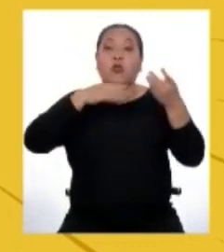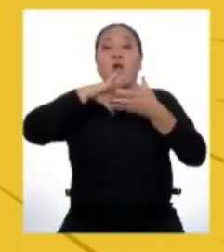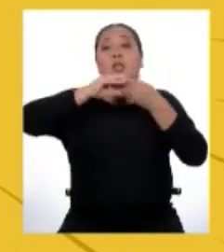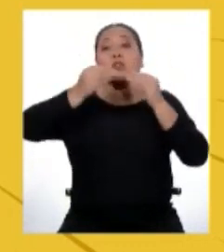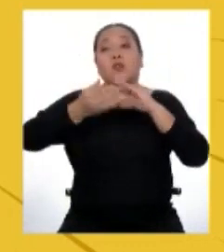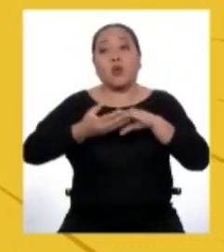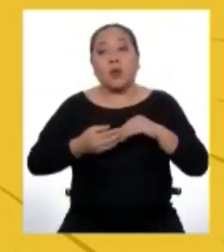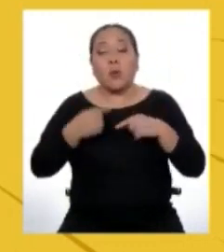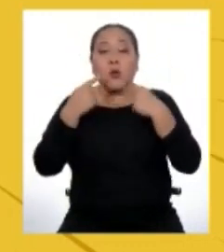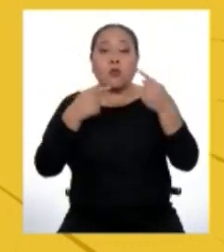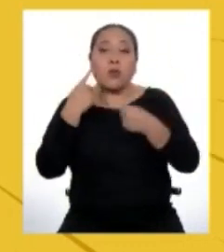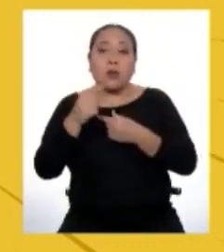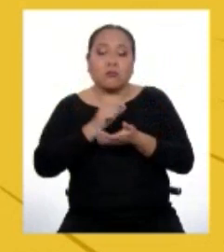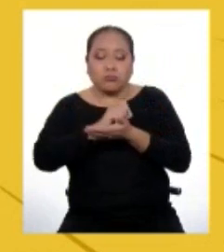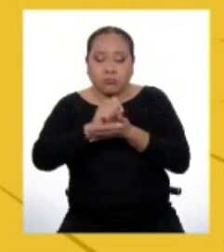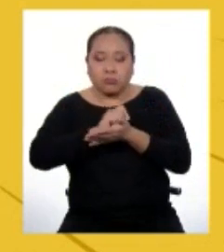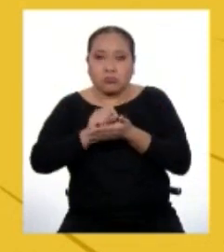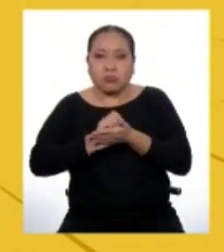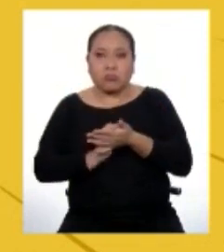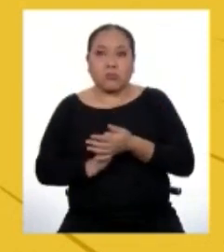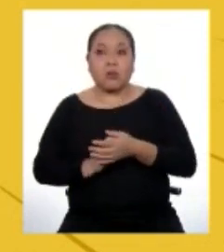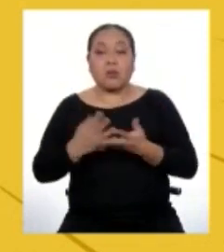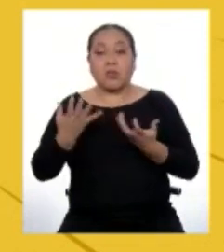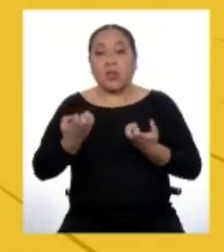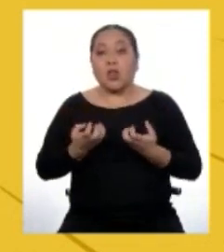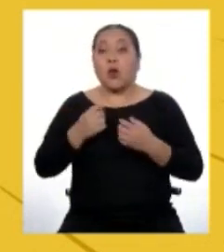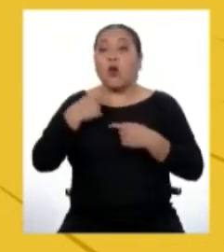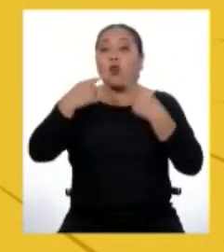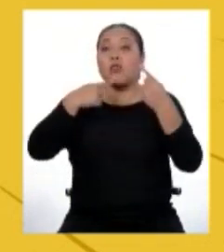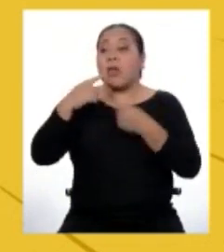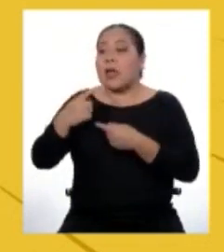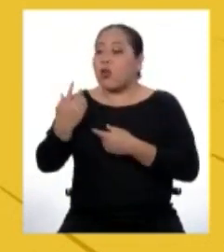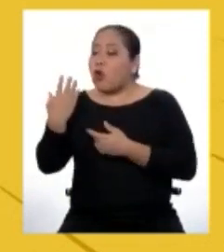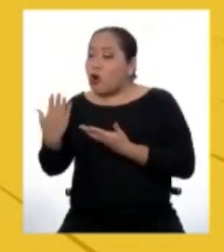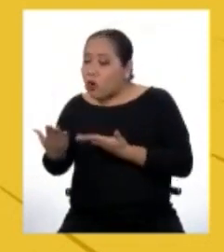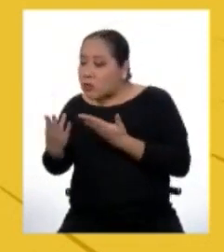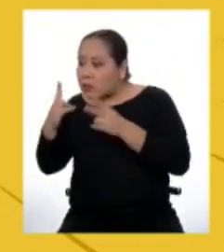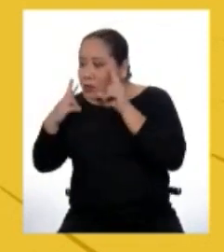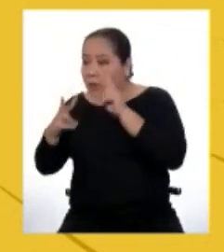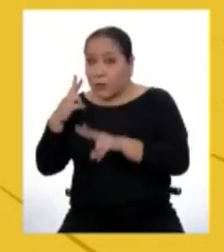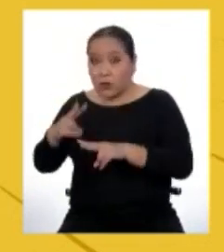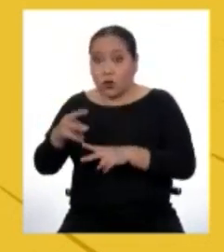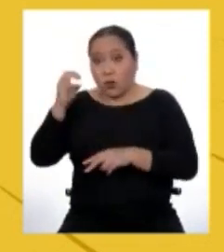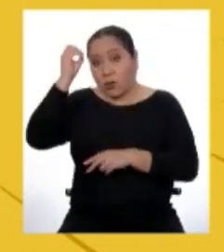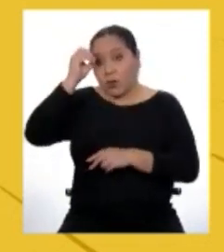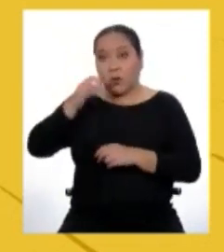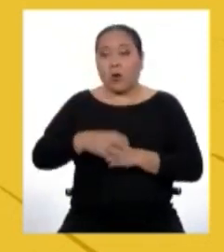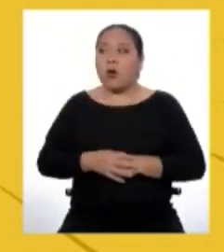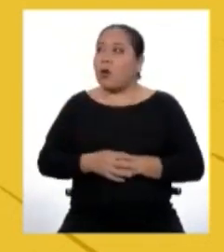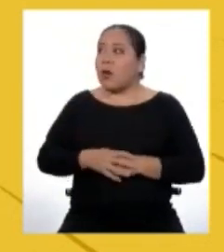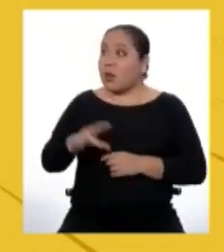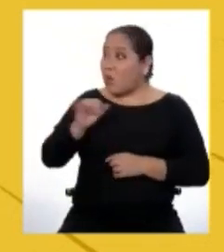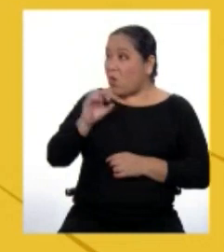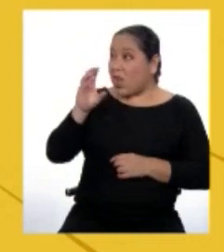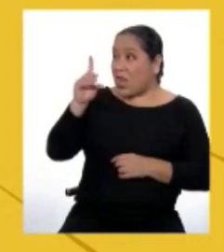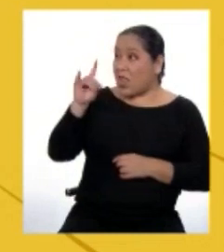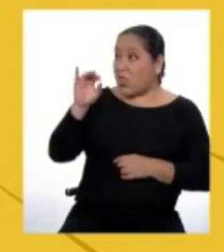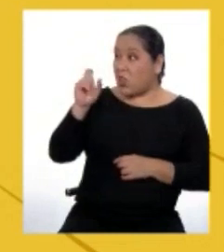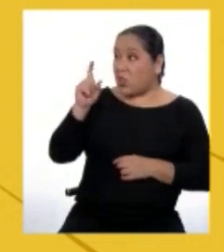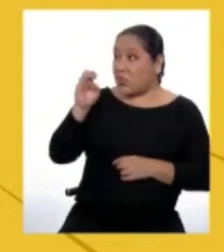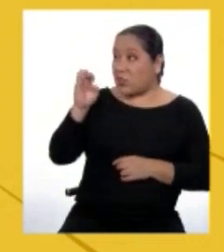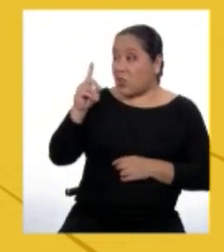puedo utilizar una narración. Si quiero comunicar hechos o datos objetivos. Como lo del dióxido de carbono, el